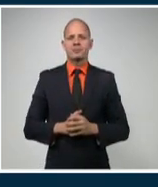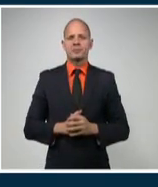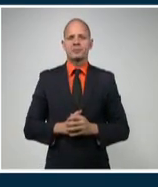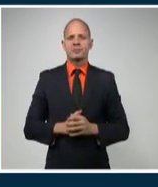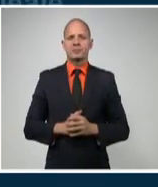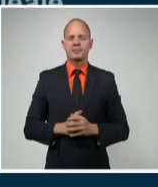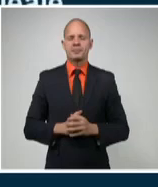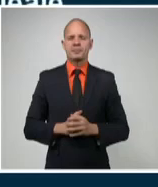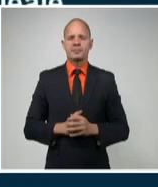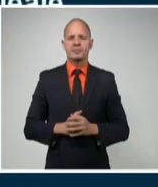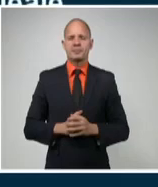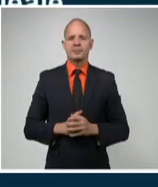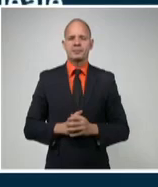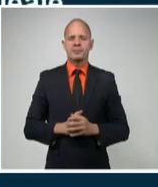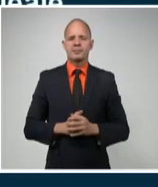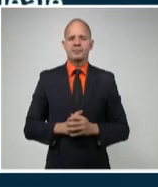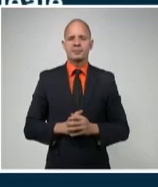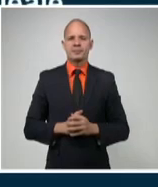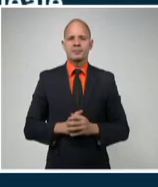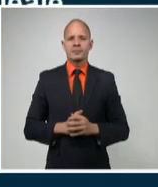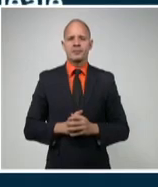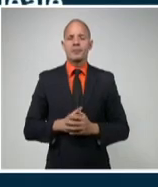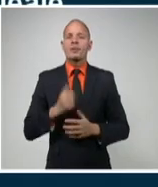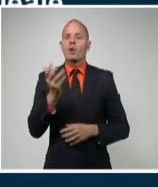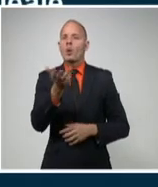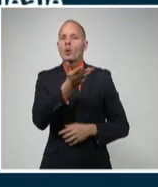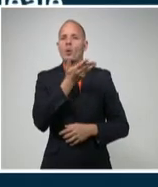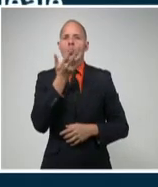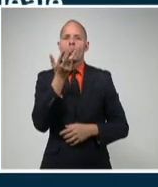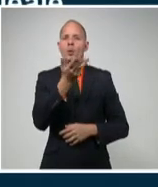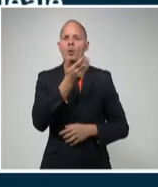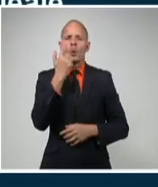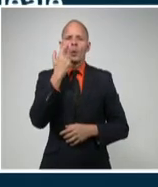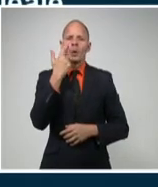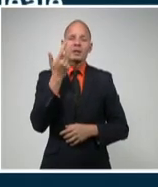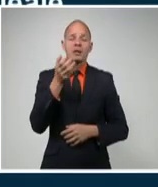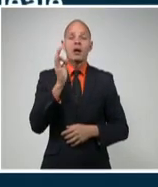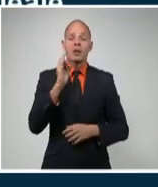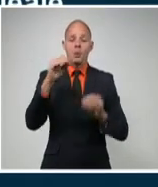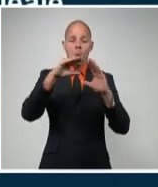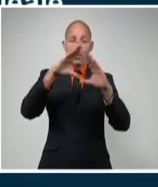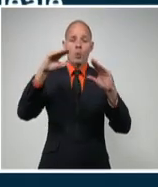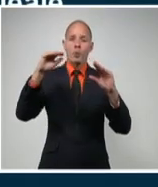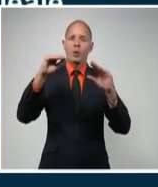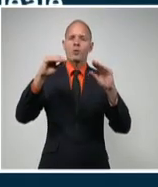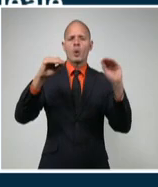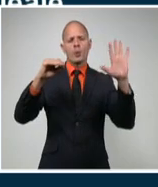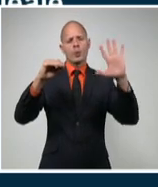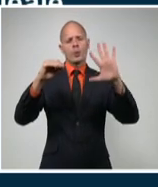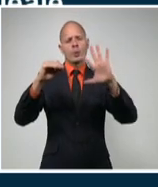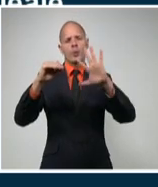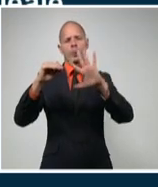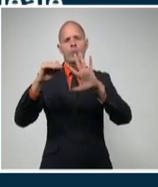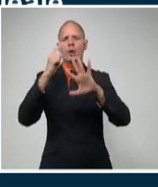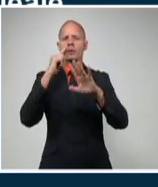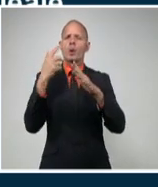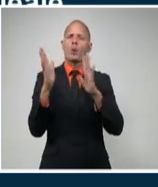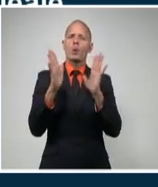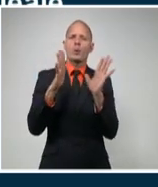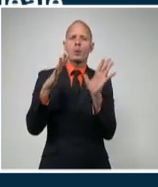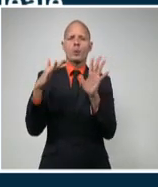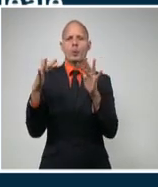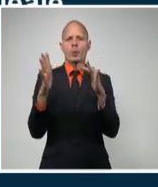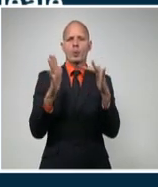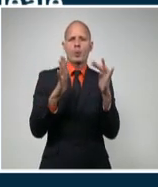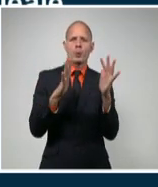central. Y los vientos soplarán del nordeste al este en la parte occidental y de región nordeste en el centro y el oriente del